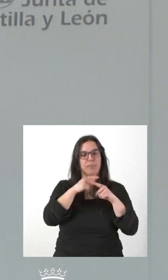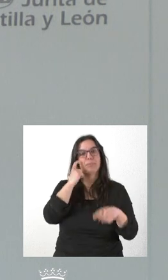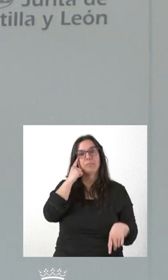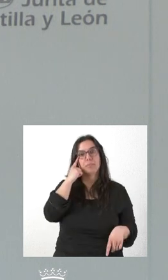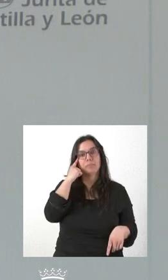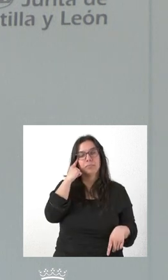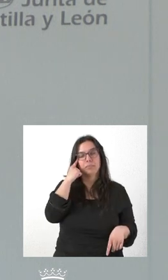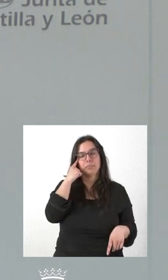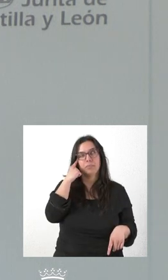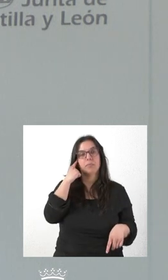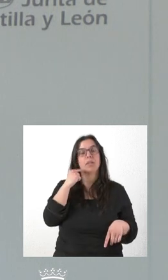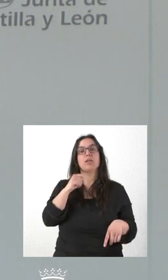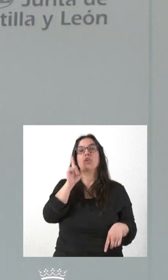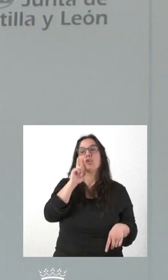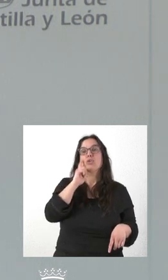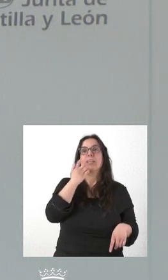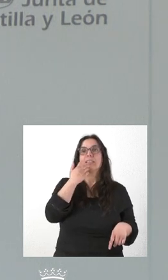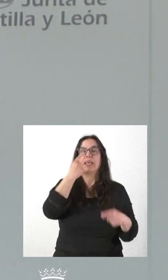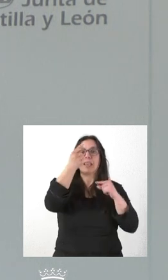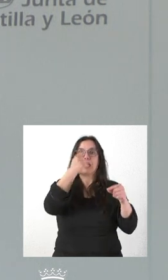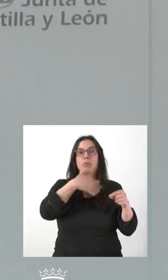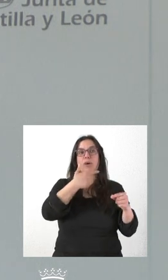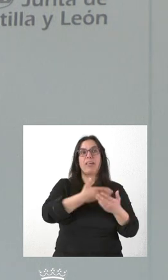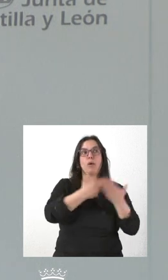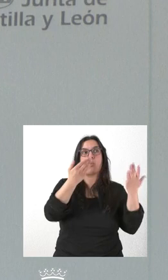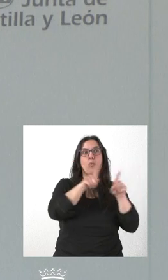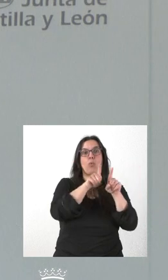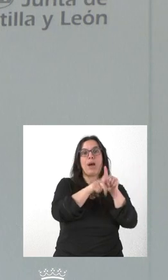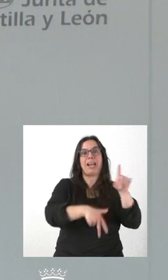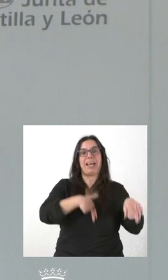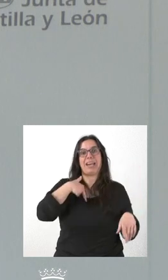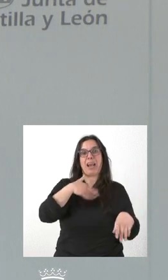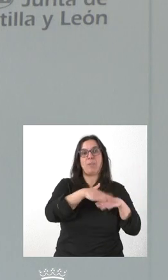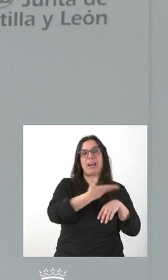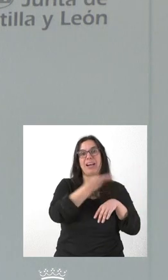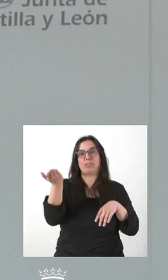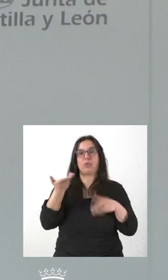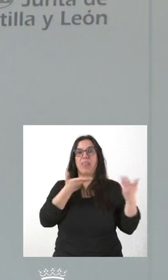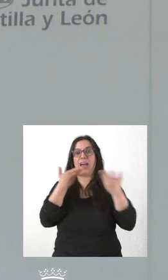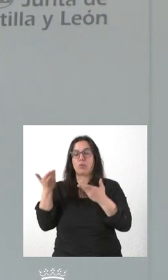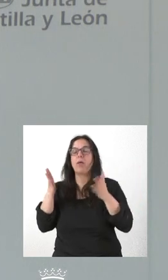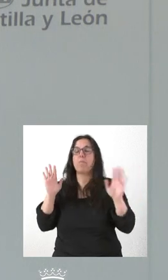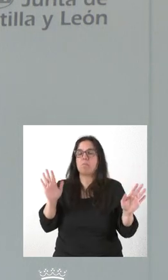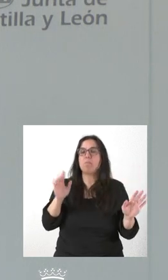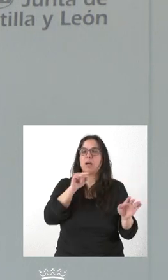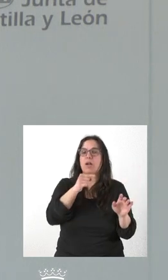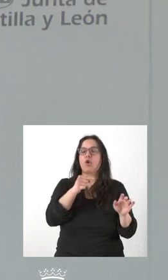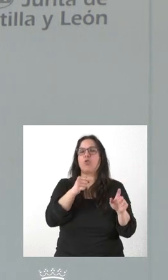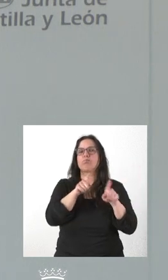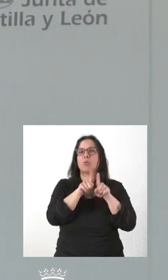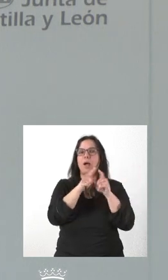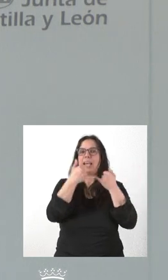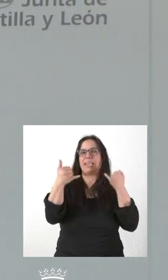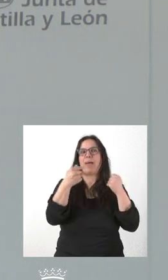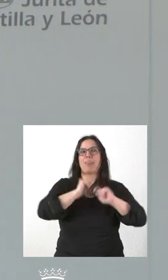León. Por tanto, no sé si esta cifra se puede generalizar para el conjunto de las inversiones, pero sí que esta línea sirve de